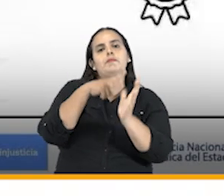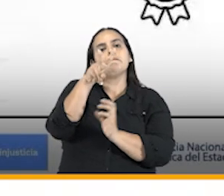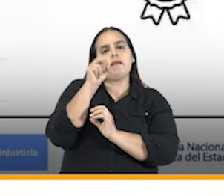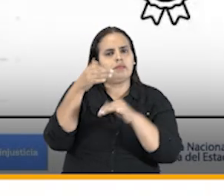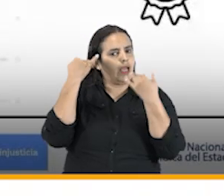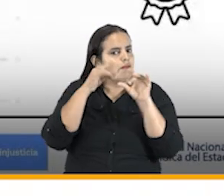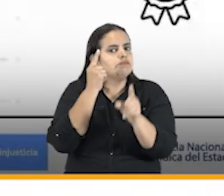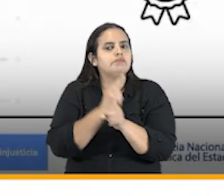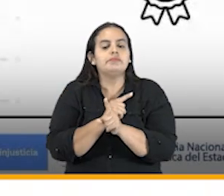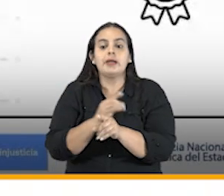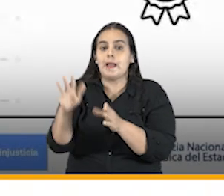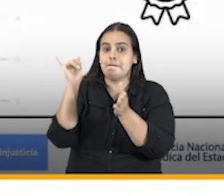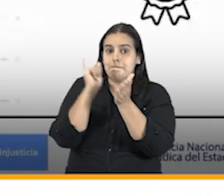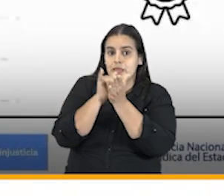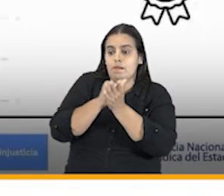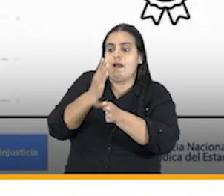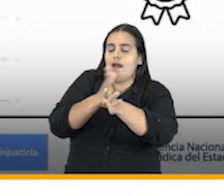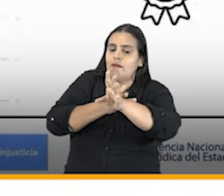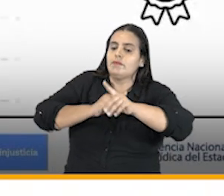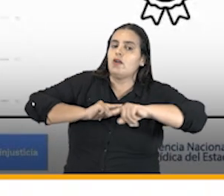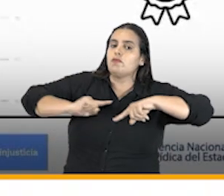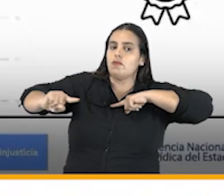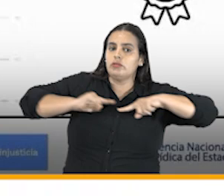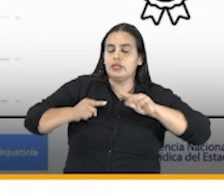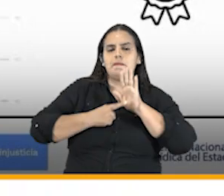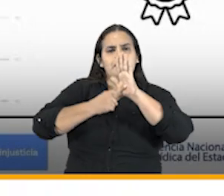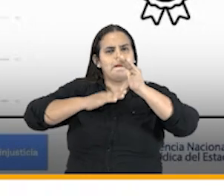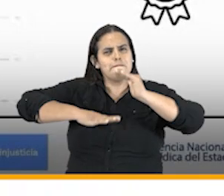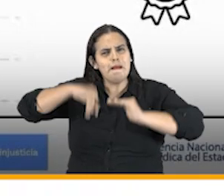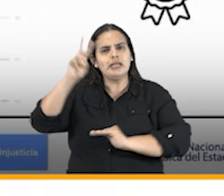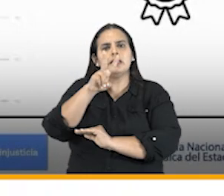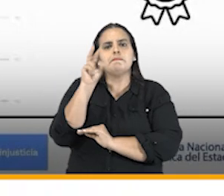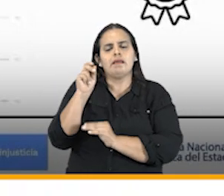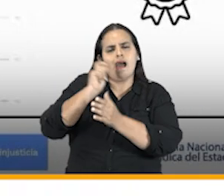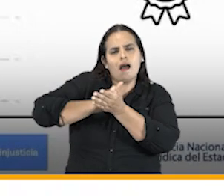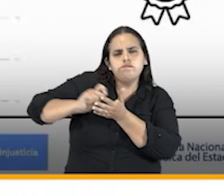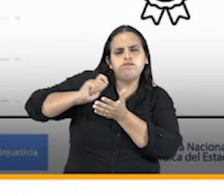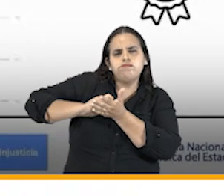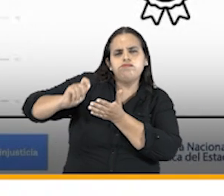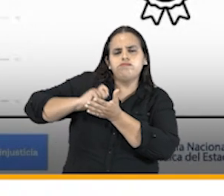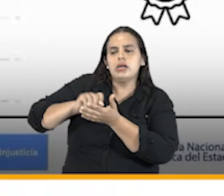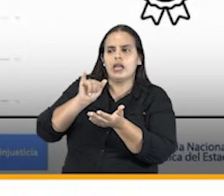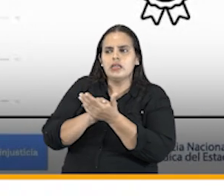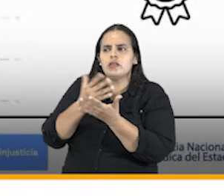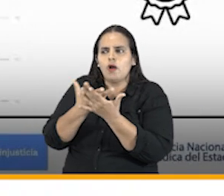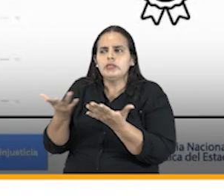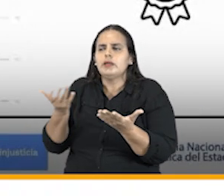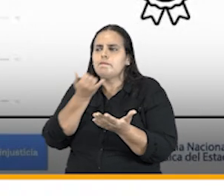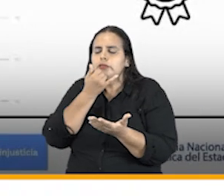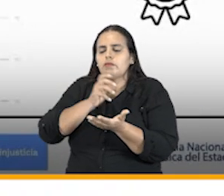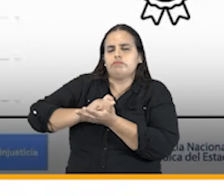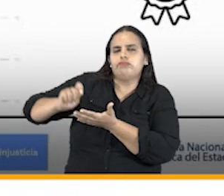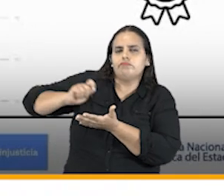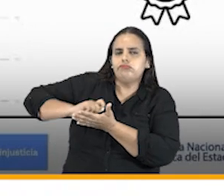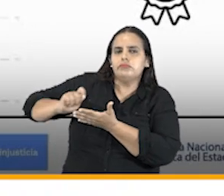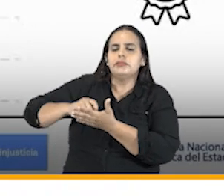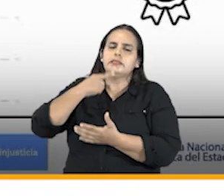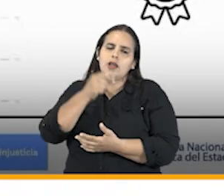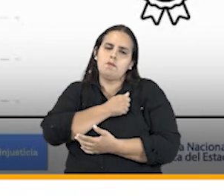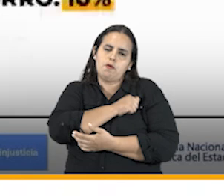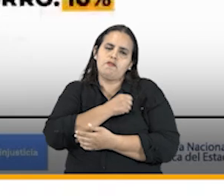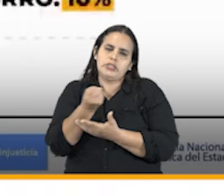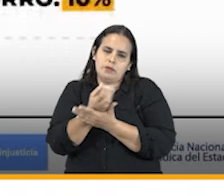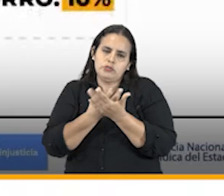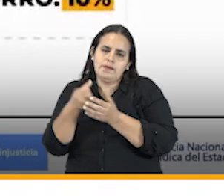así como coordinamos la presentación de más de 20 escritos en estos casos pido que por favor